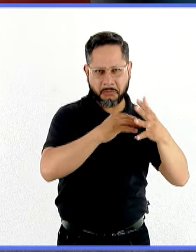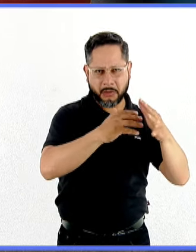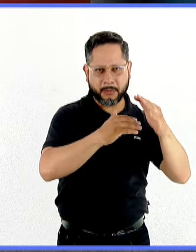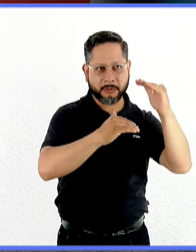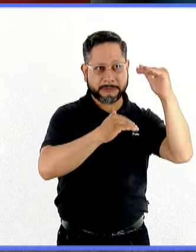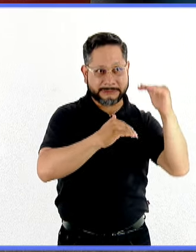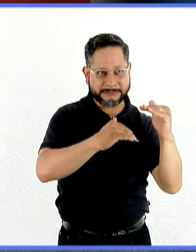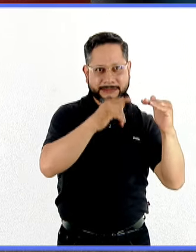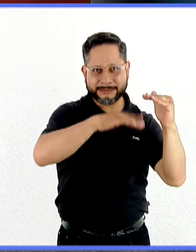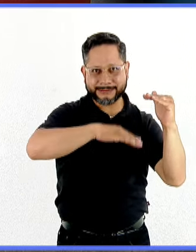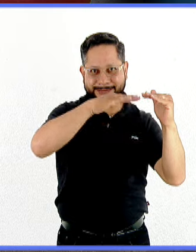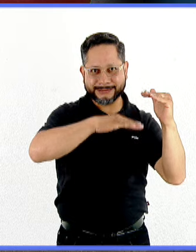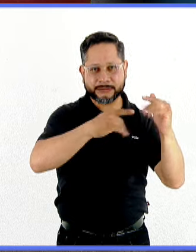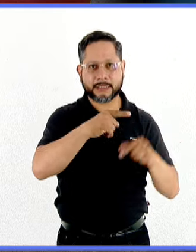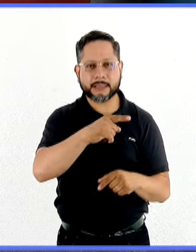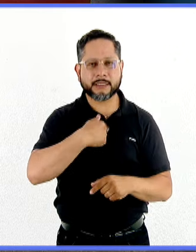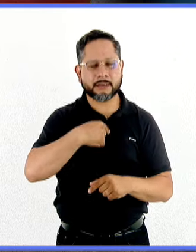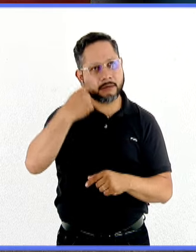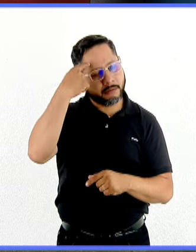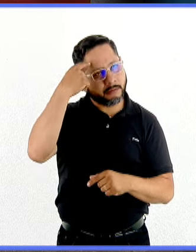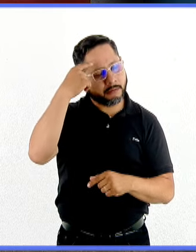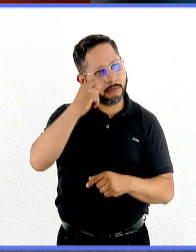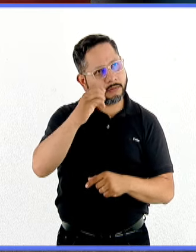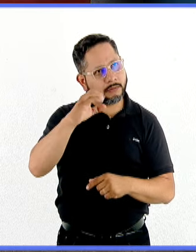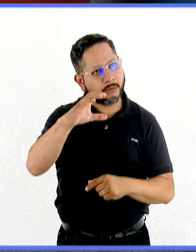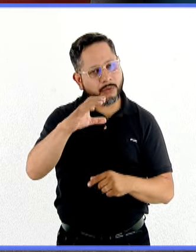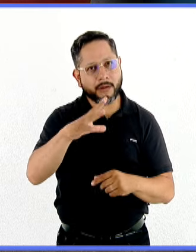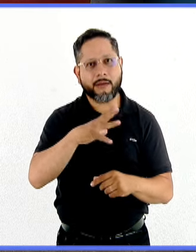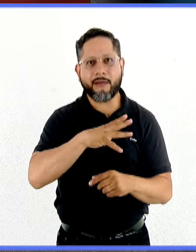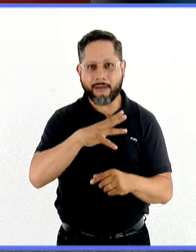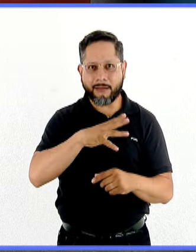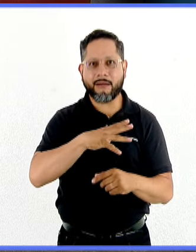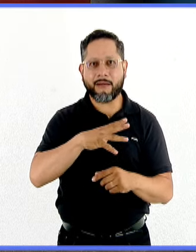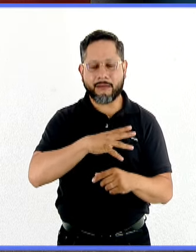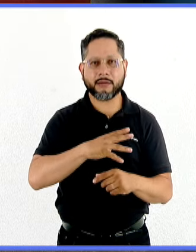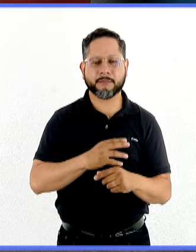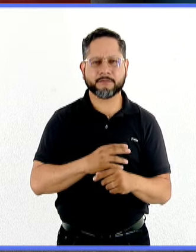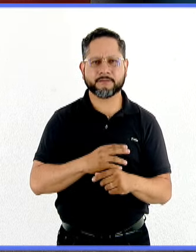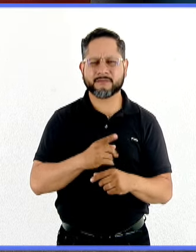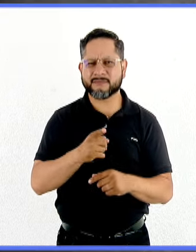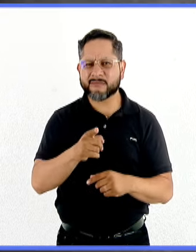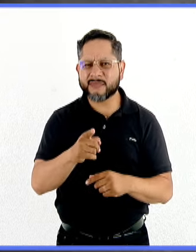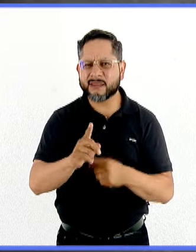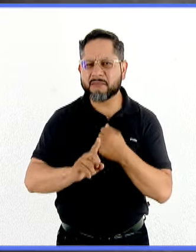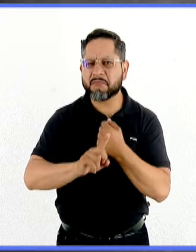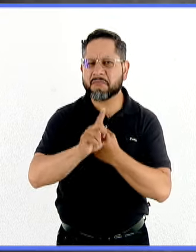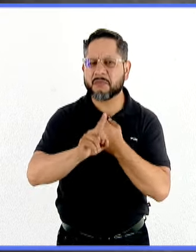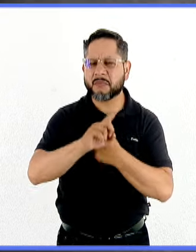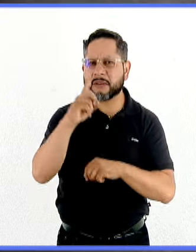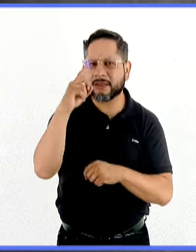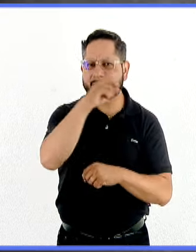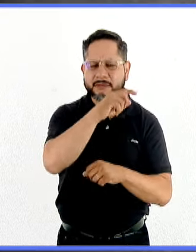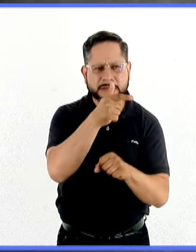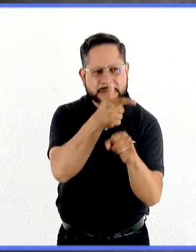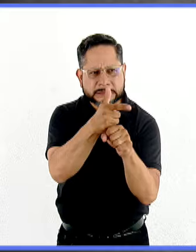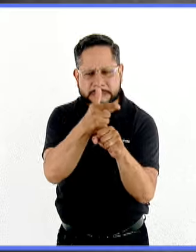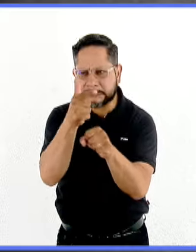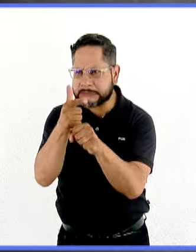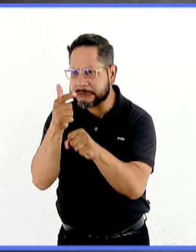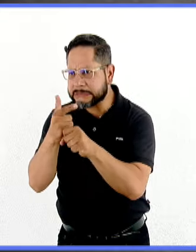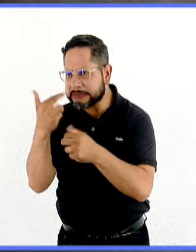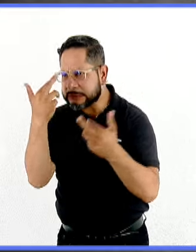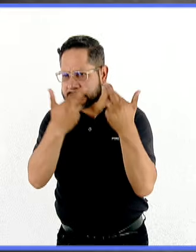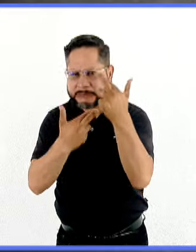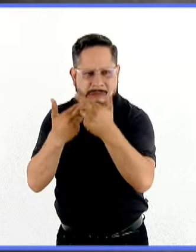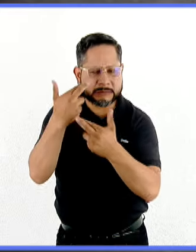cuando en términos de trastorno se pueden presentar. Una de las dificultades que ha permitido el hacer un diagnóstico y un seguimiento